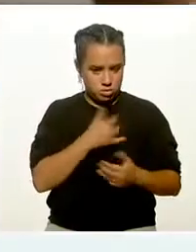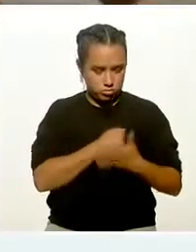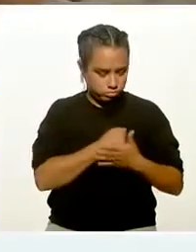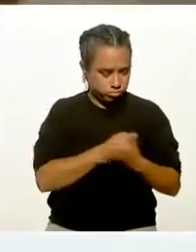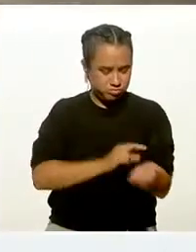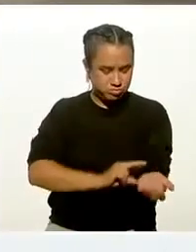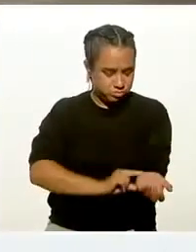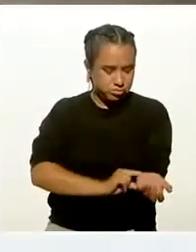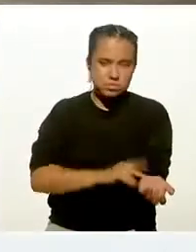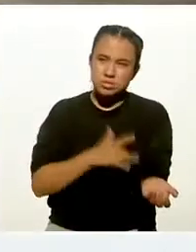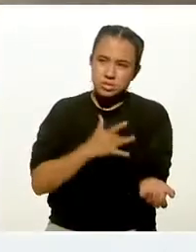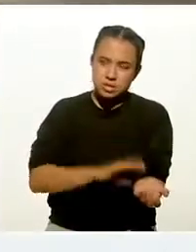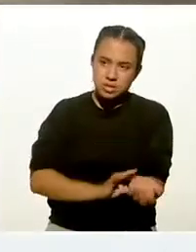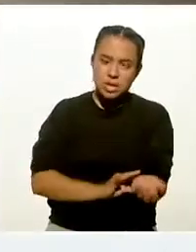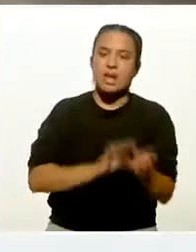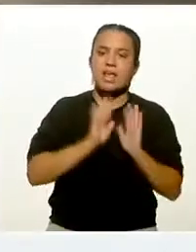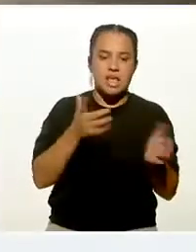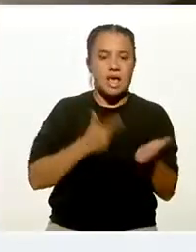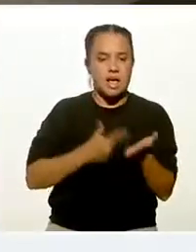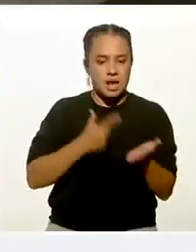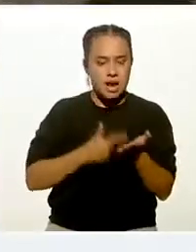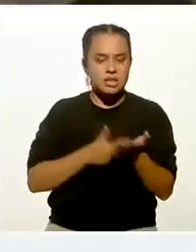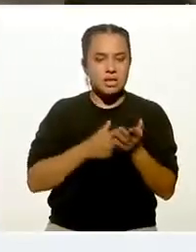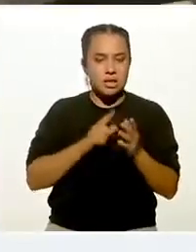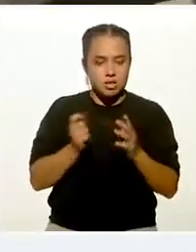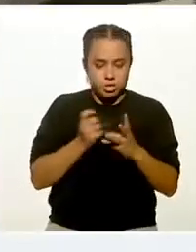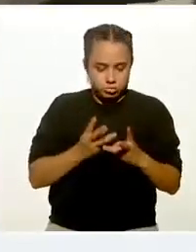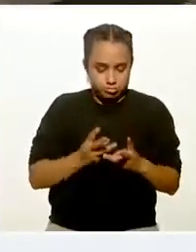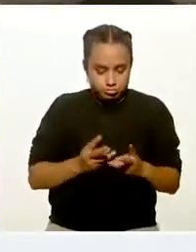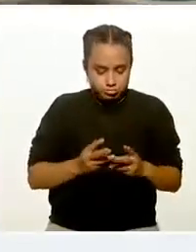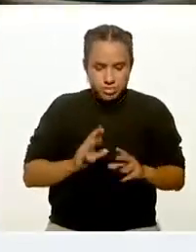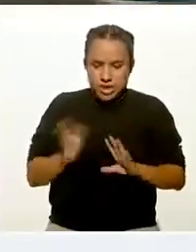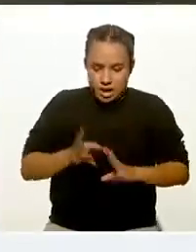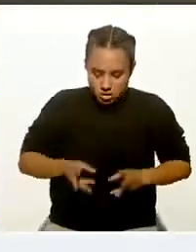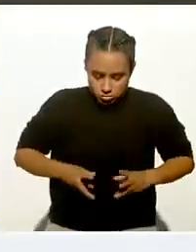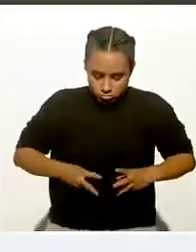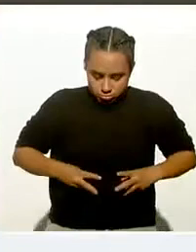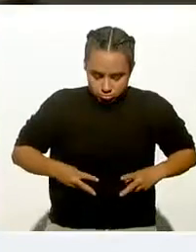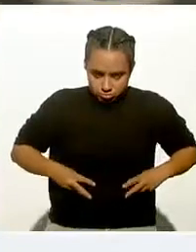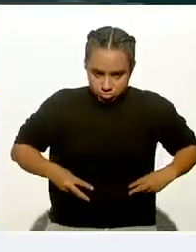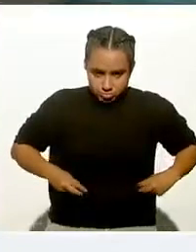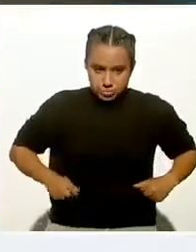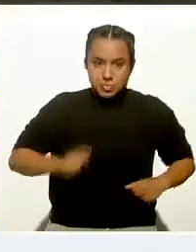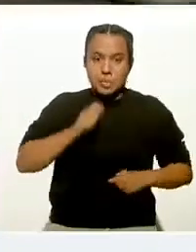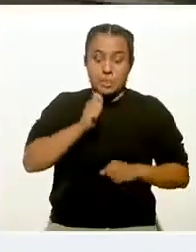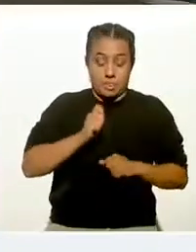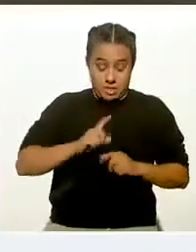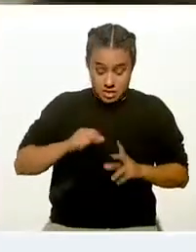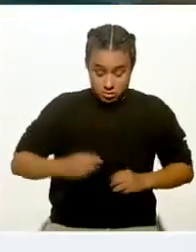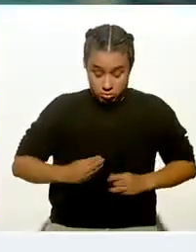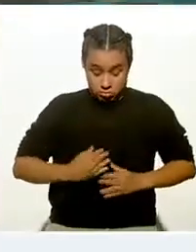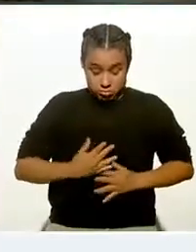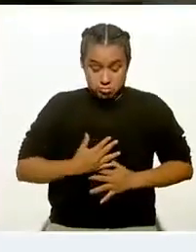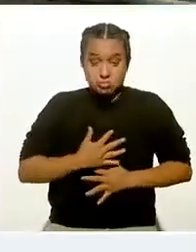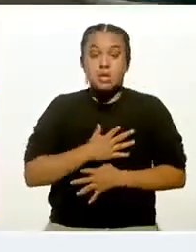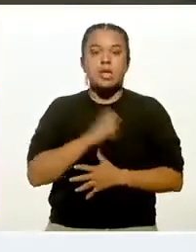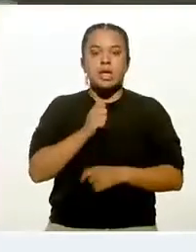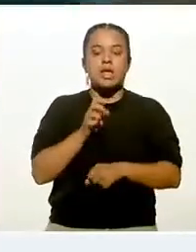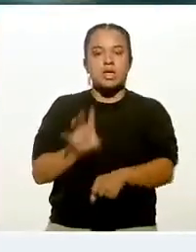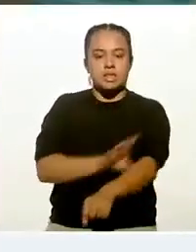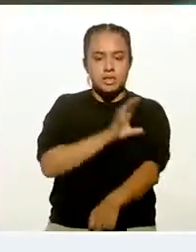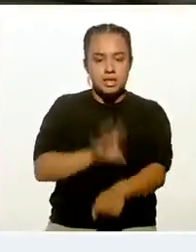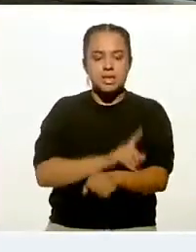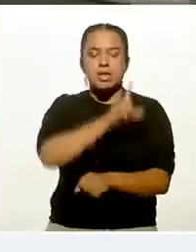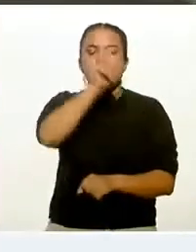cuando quemamos las grasas o oxidamos, mejor dicho, las grasas, se convierten en energía y utilizamos el oxígeno